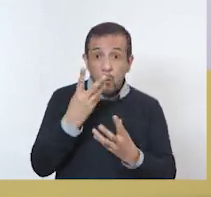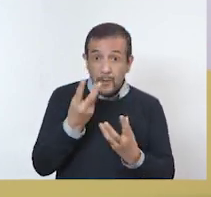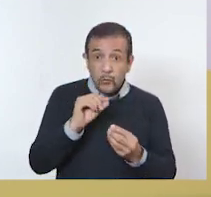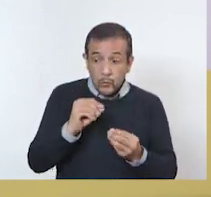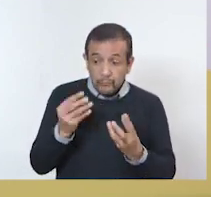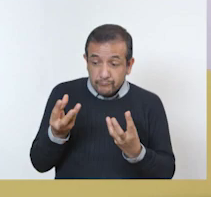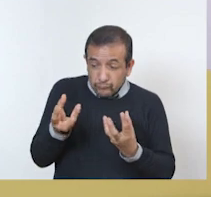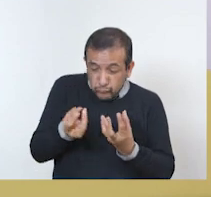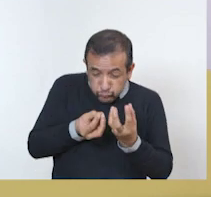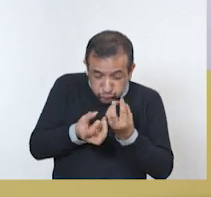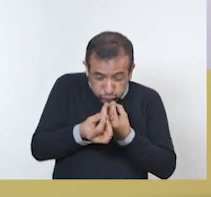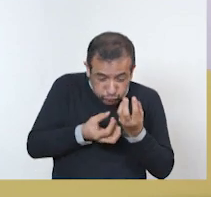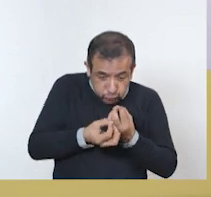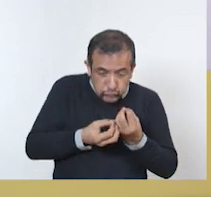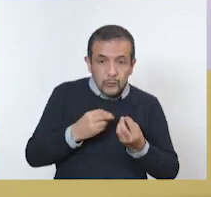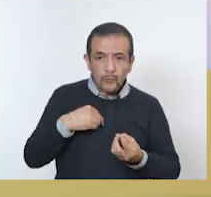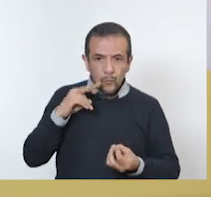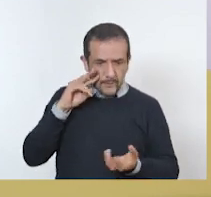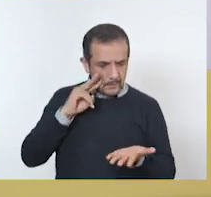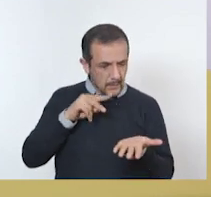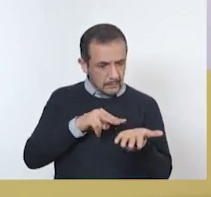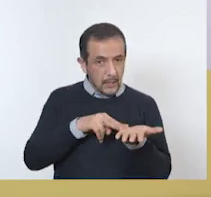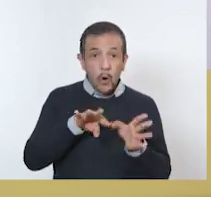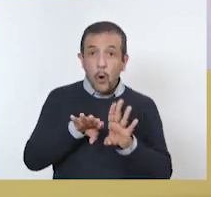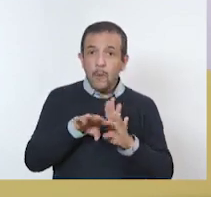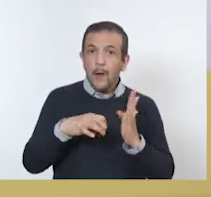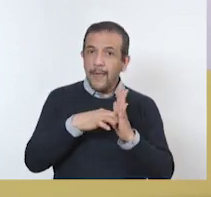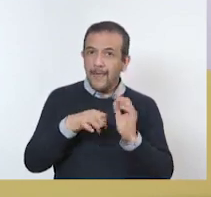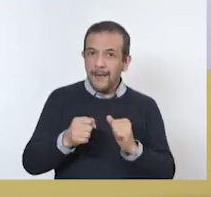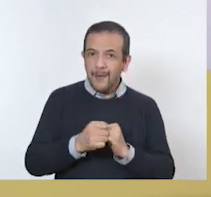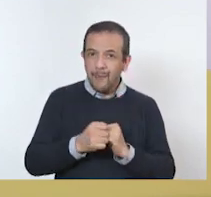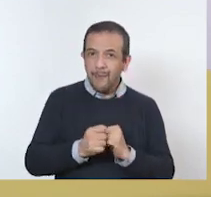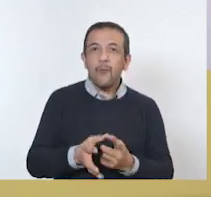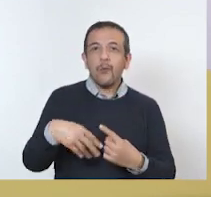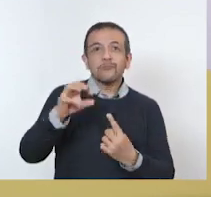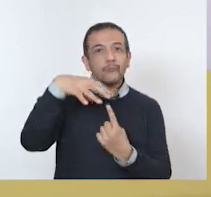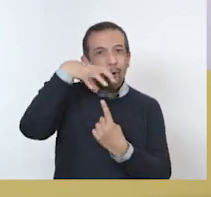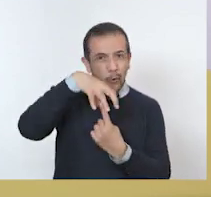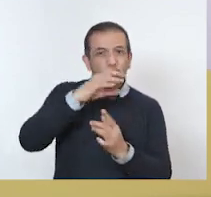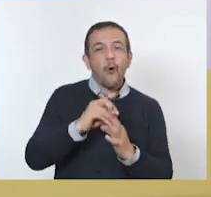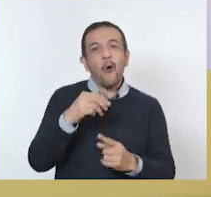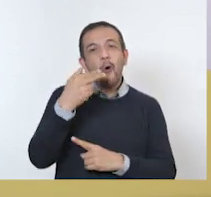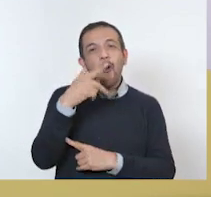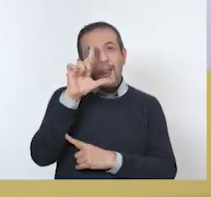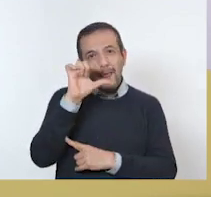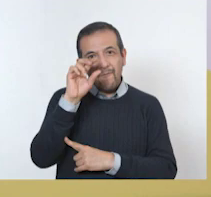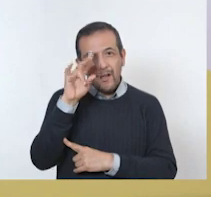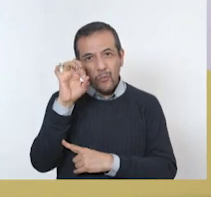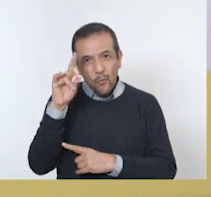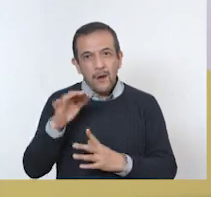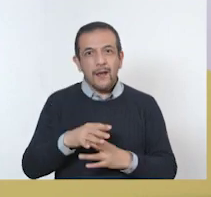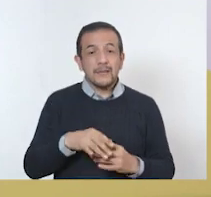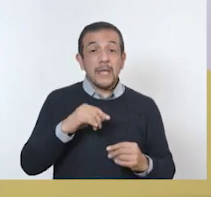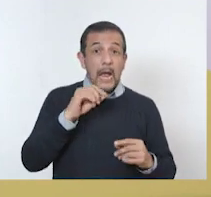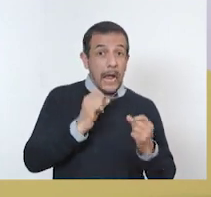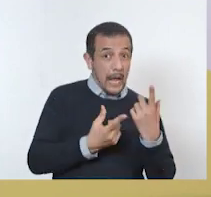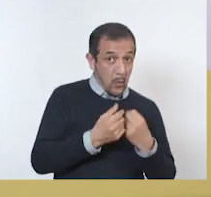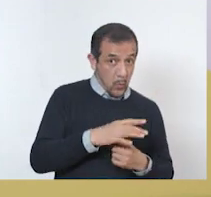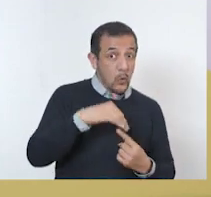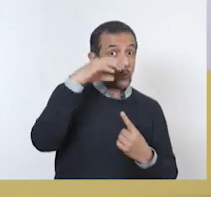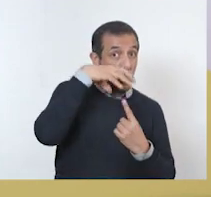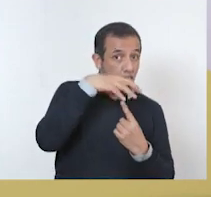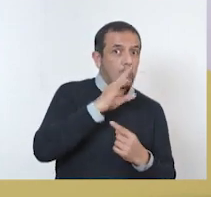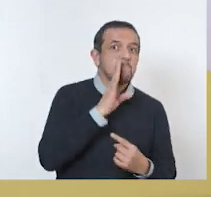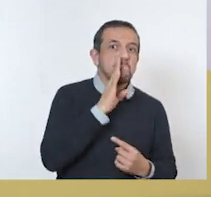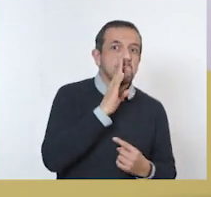varios, los puedes ver de manera visible, como las levaduras, que son las con las que se hace el pan, esas son buenas, pero hay hongos malos